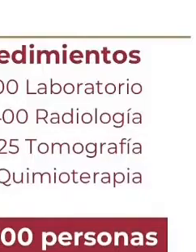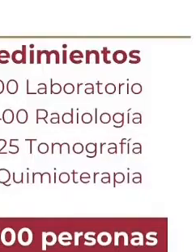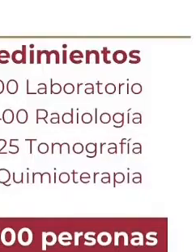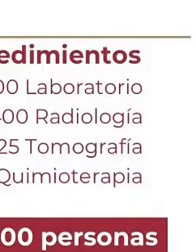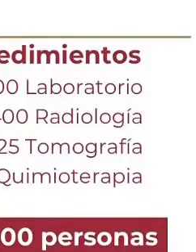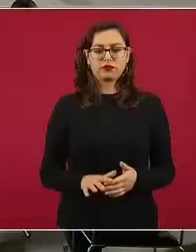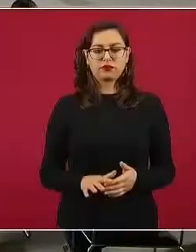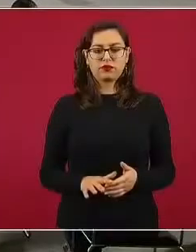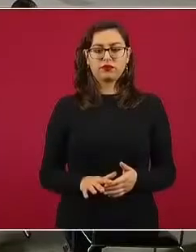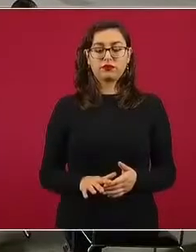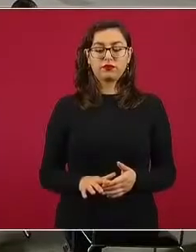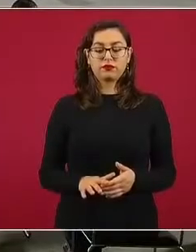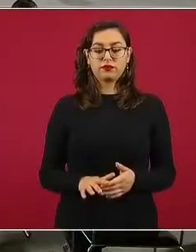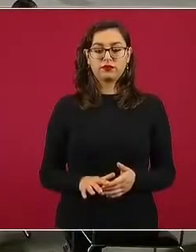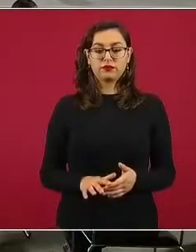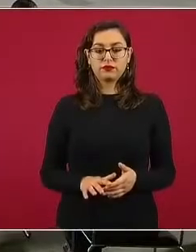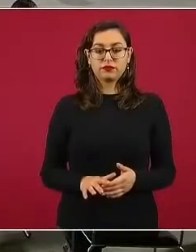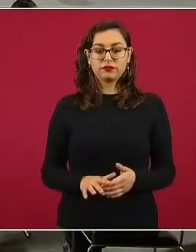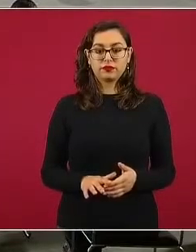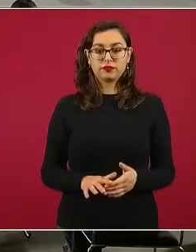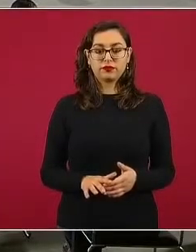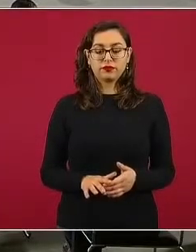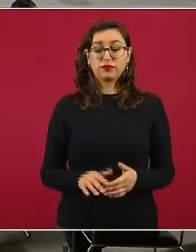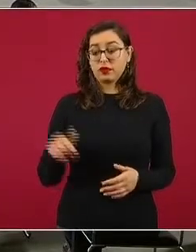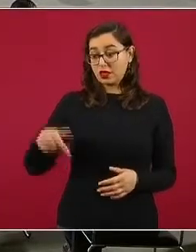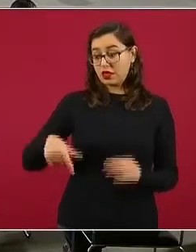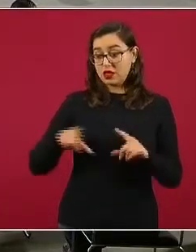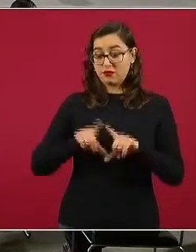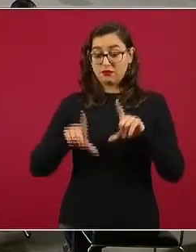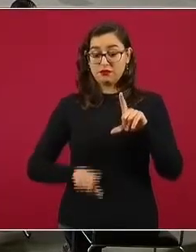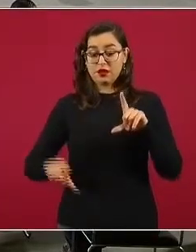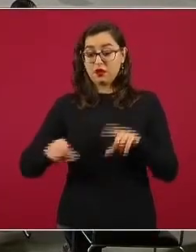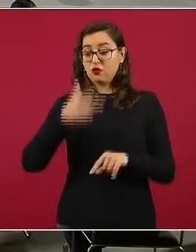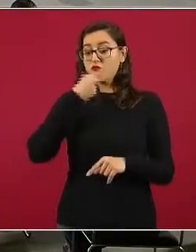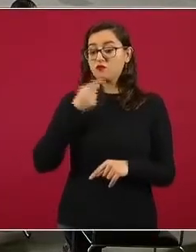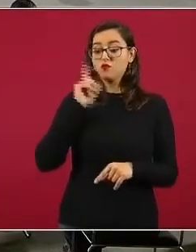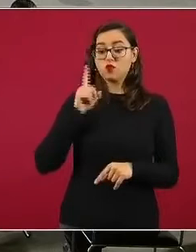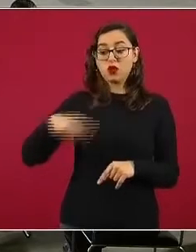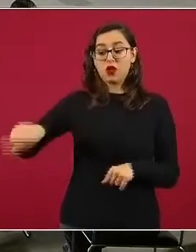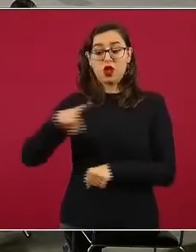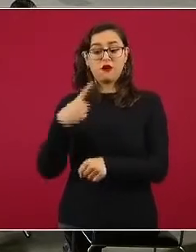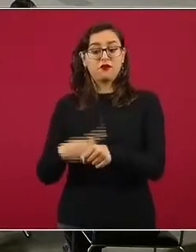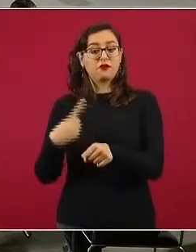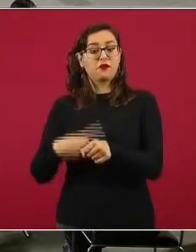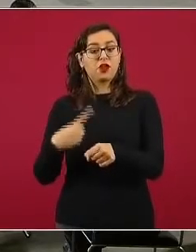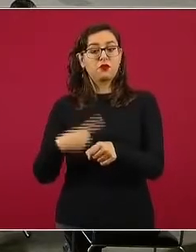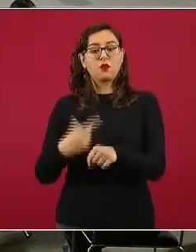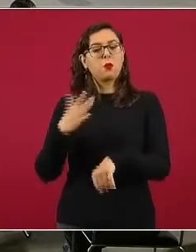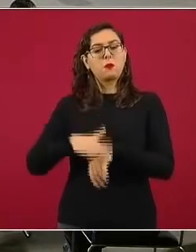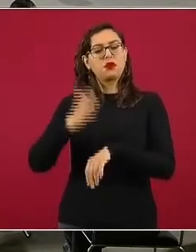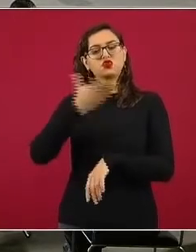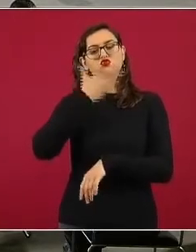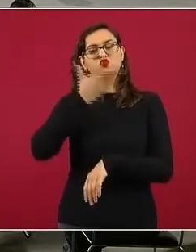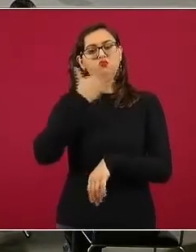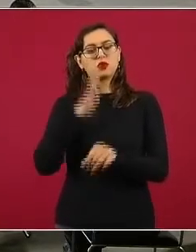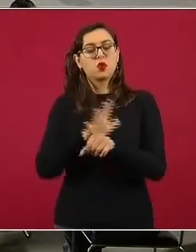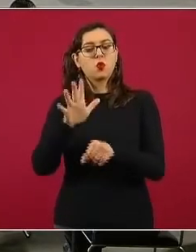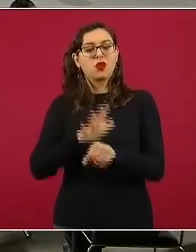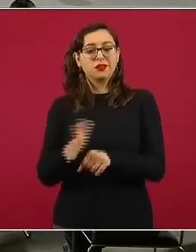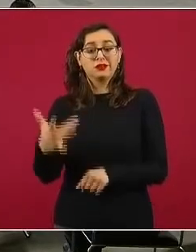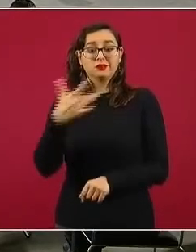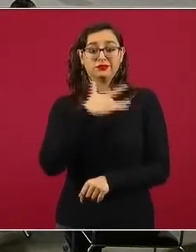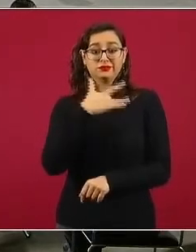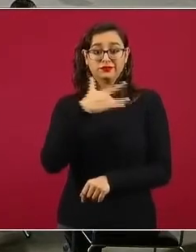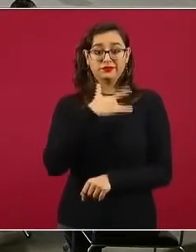una de las principales causas también de enfermedad de los mexicanos, las mexicanas son las enfermedades cardíacas y la